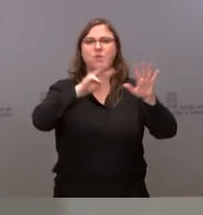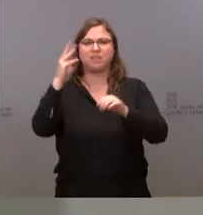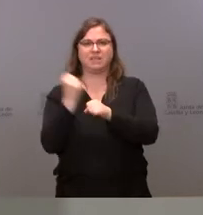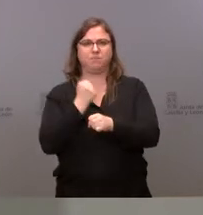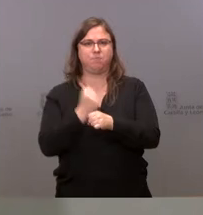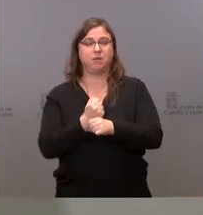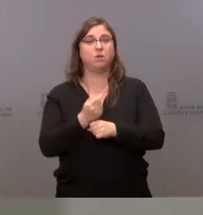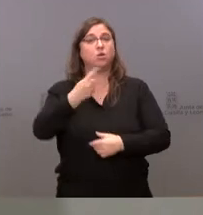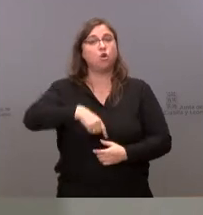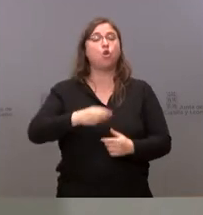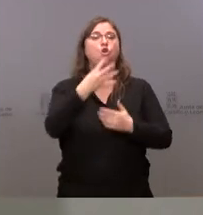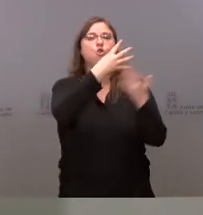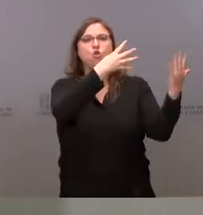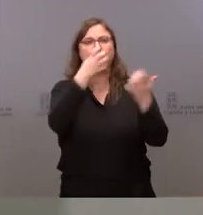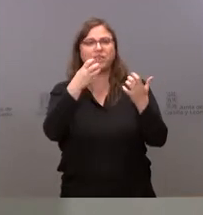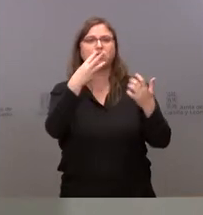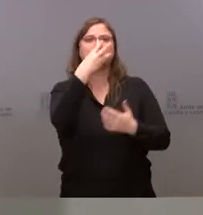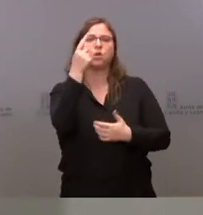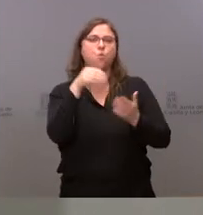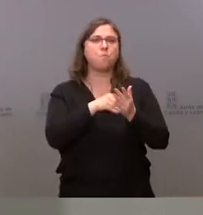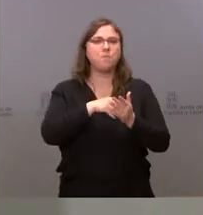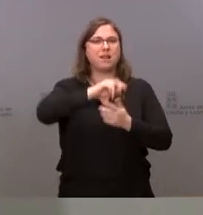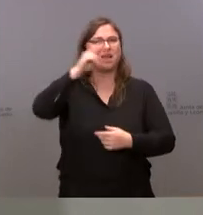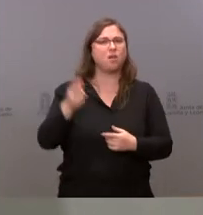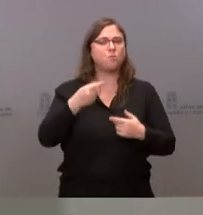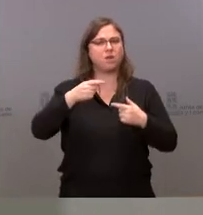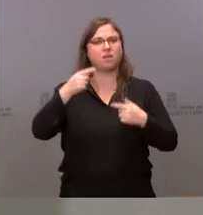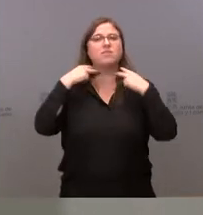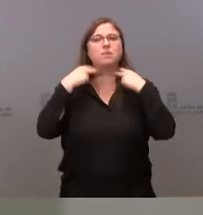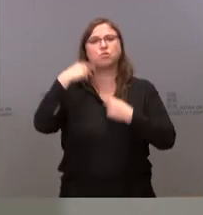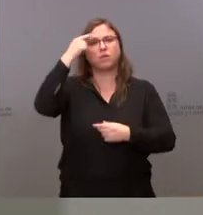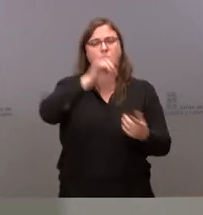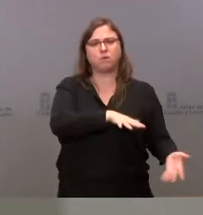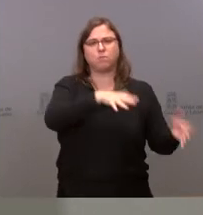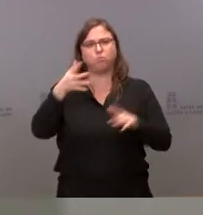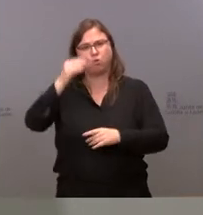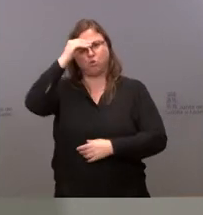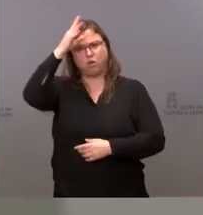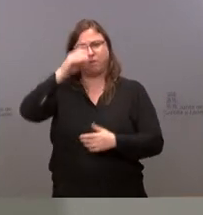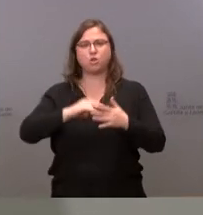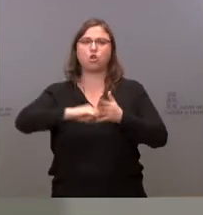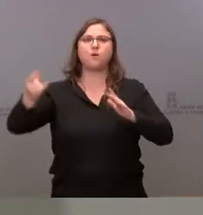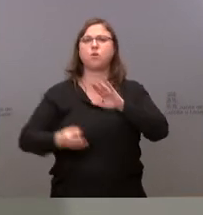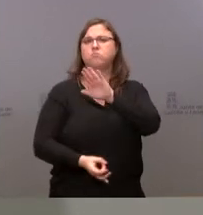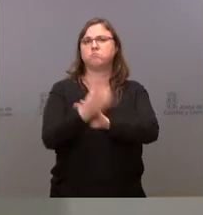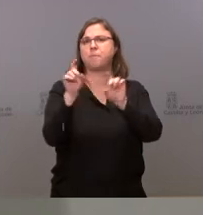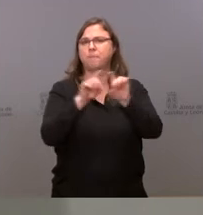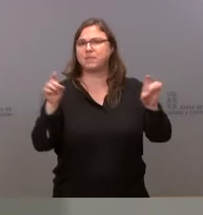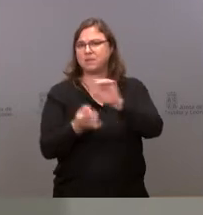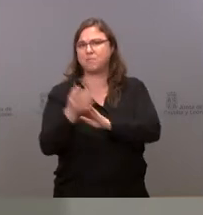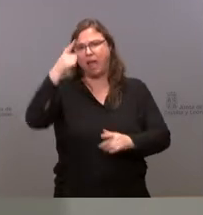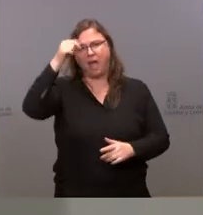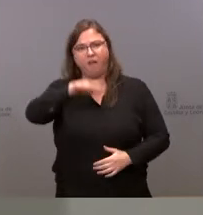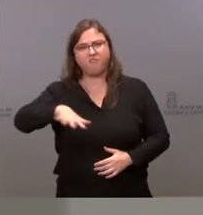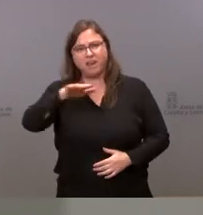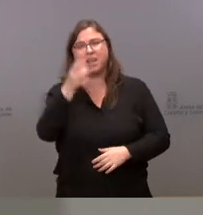Destinamos 931.000 euros a la Diputación de Ávila para poner en marcha un centro de transferencia del conocimiento, innovación y emprendimiento. Esta